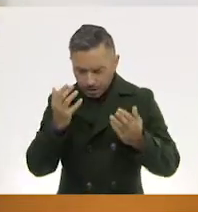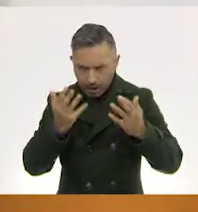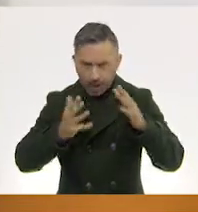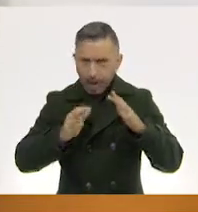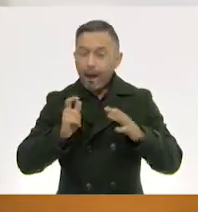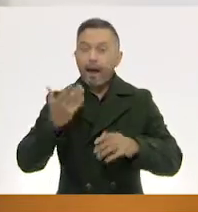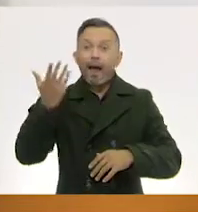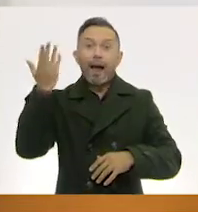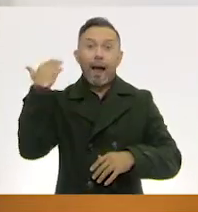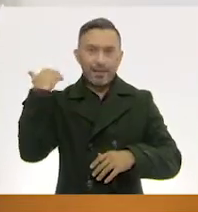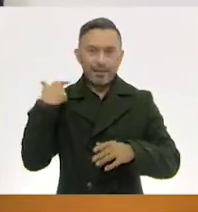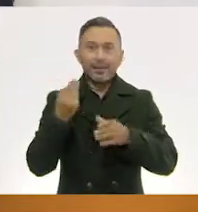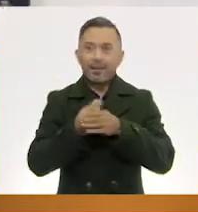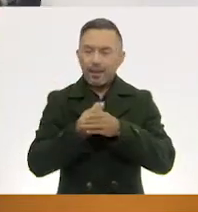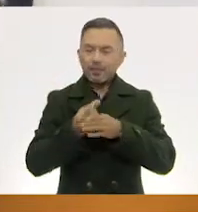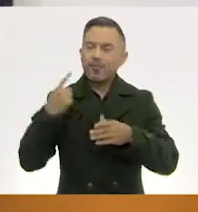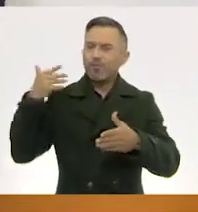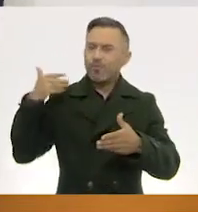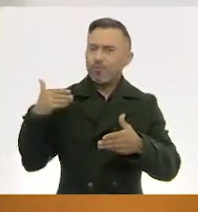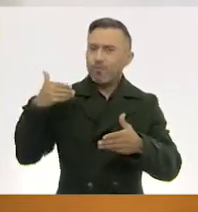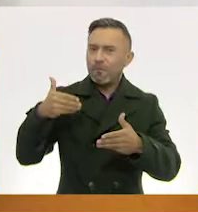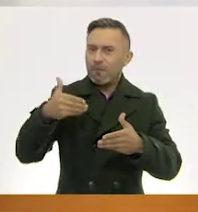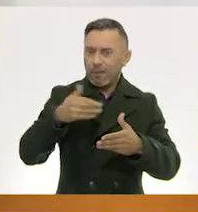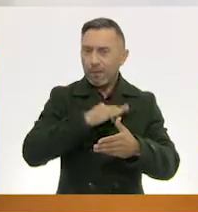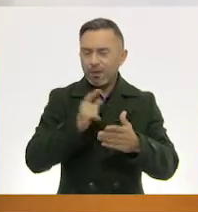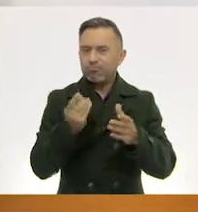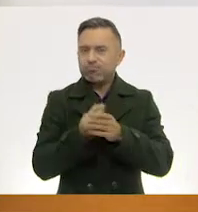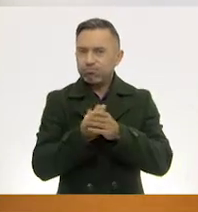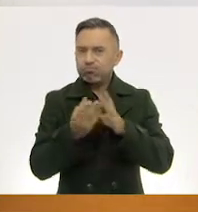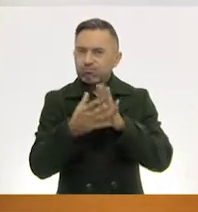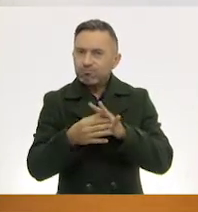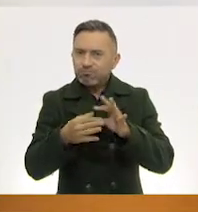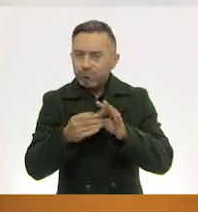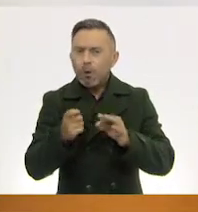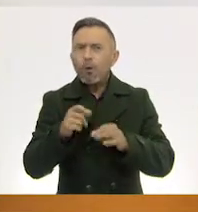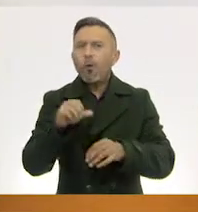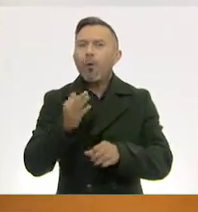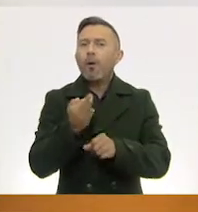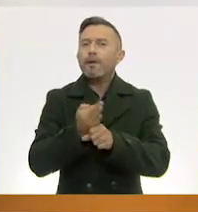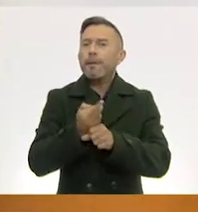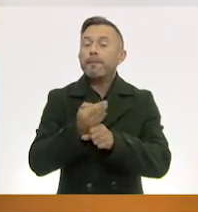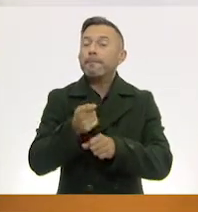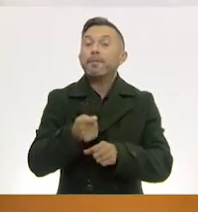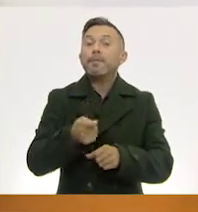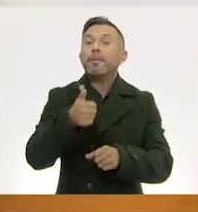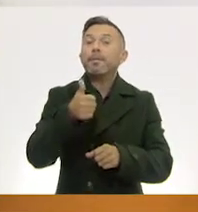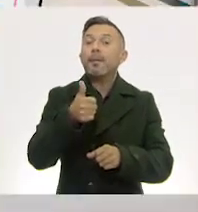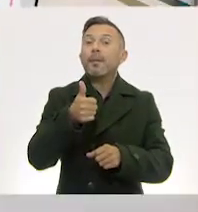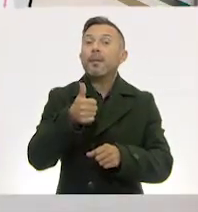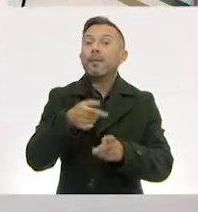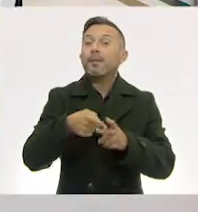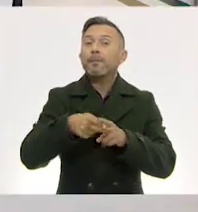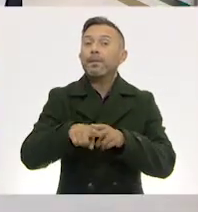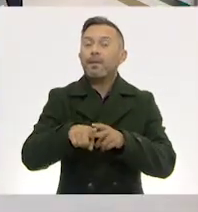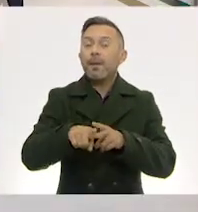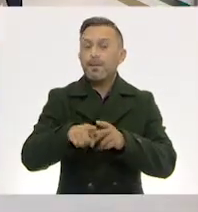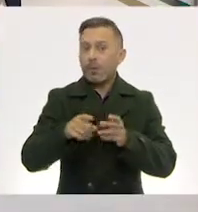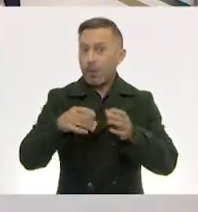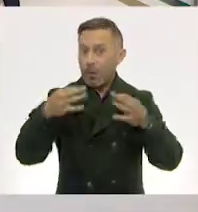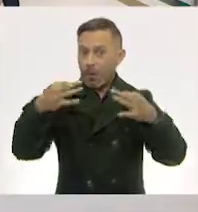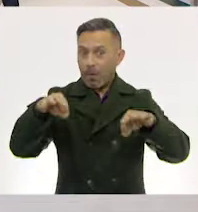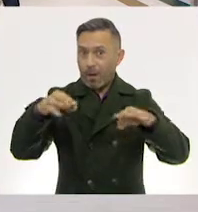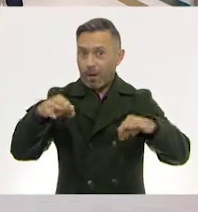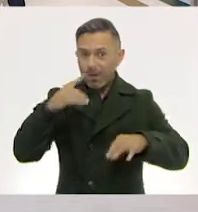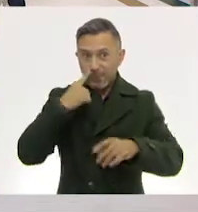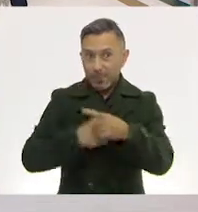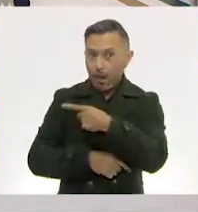en otras clases anteriores. Sí. Y bueno, vamos a comenzar por una hoja de papel. Sí, por ejemplo. ¿Cómo esa que está